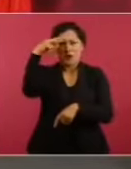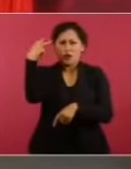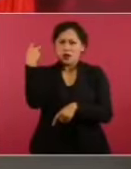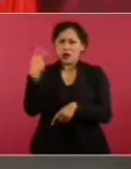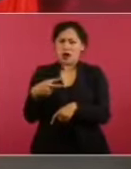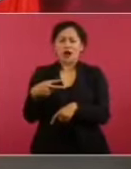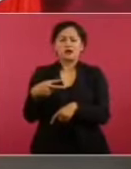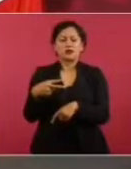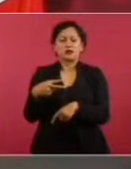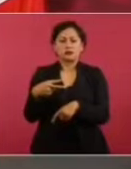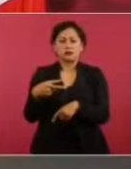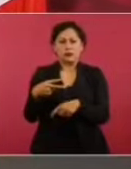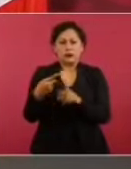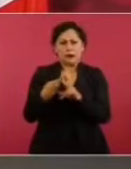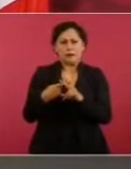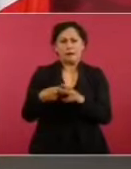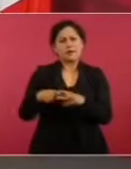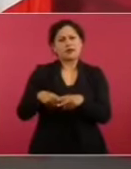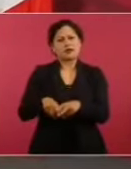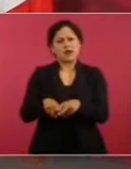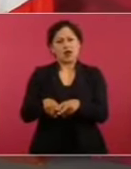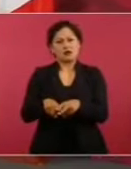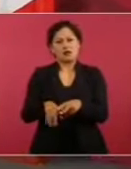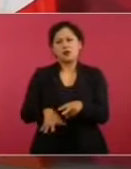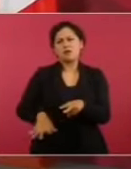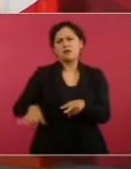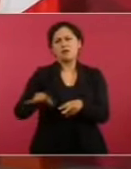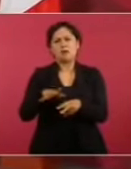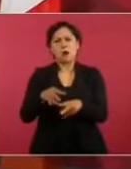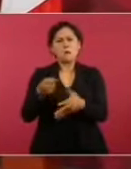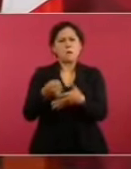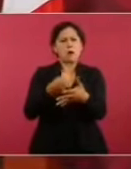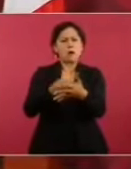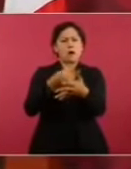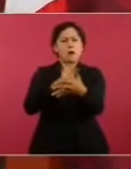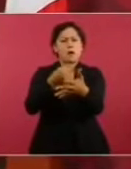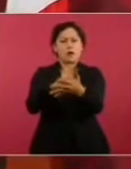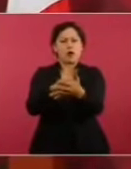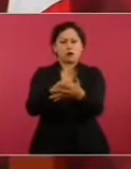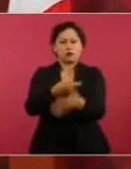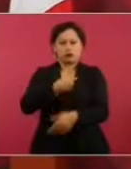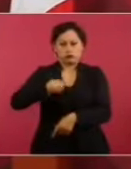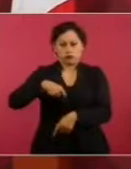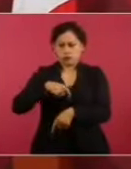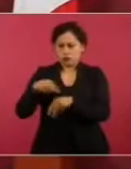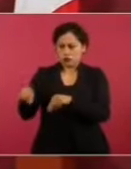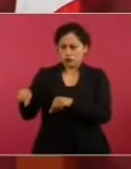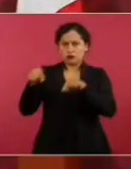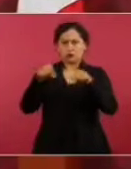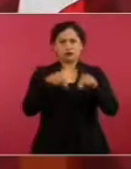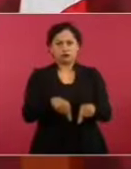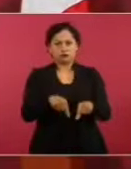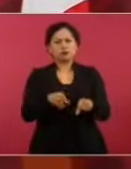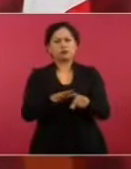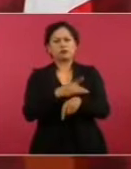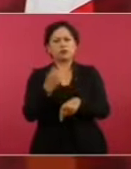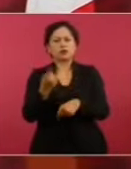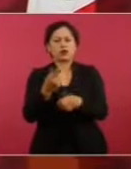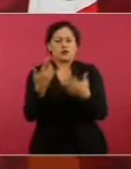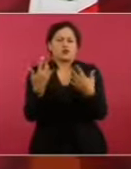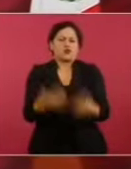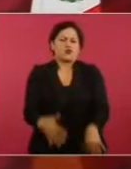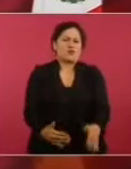Eso se logró con la participación de millones de mujeres, de hombres